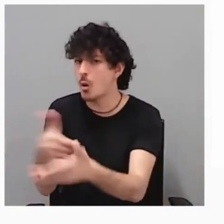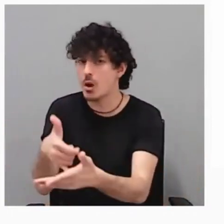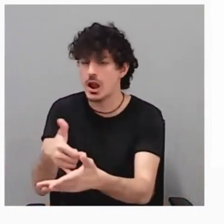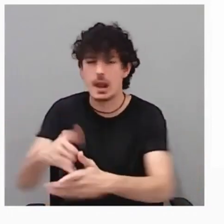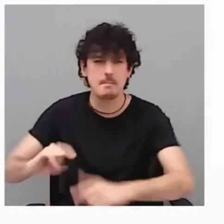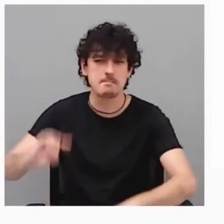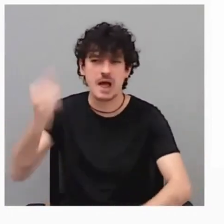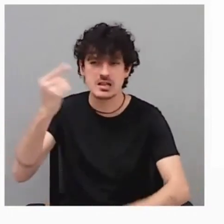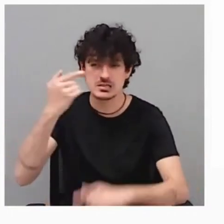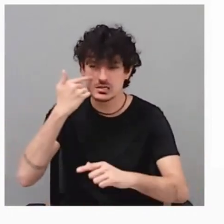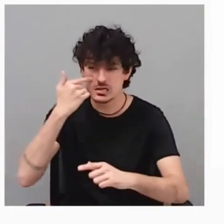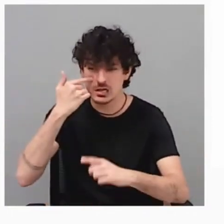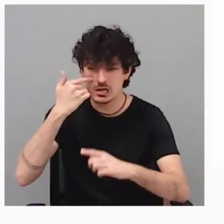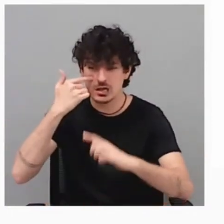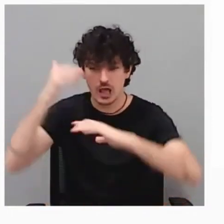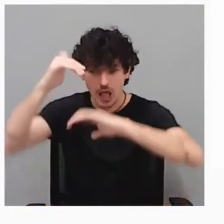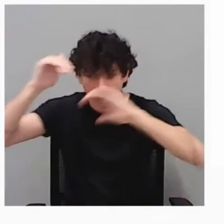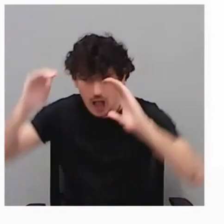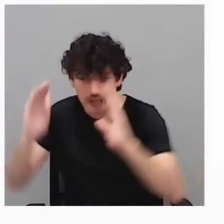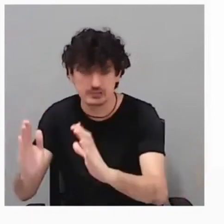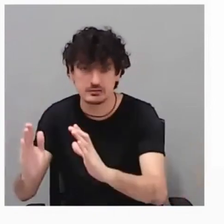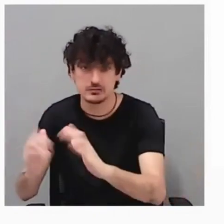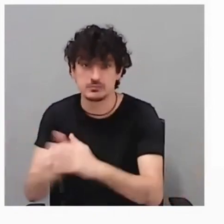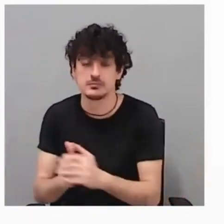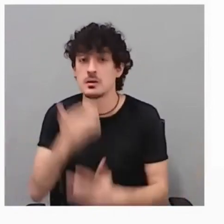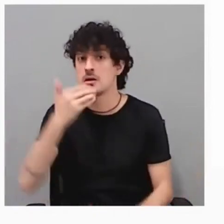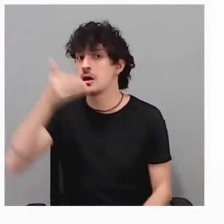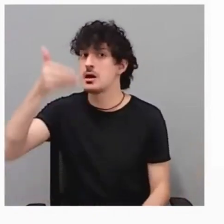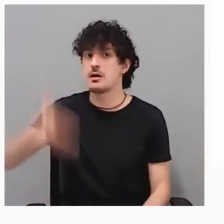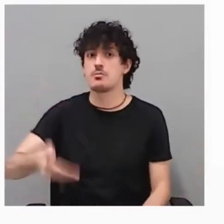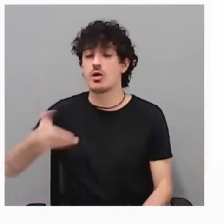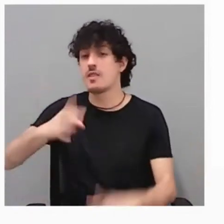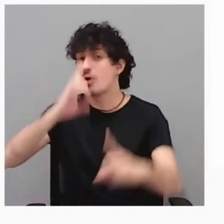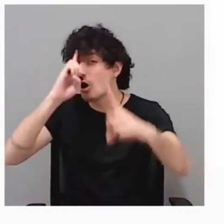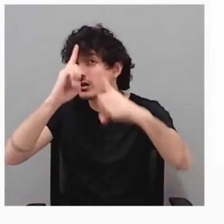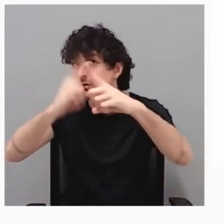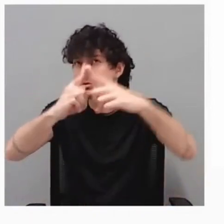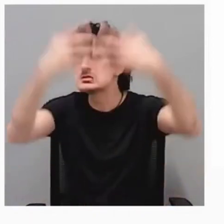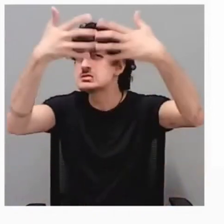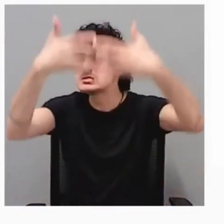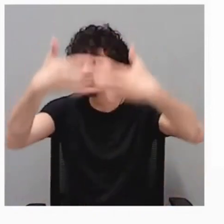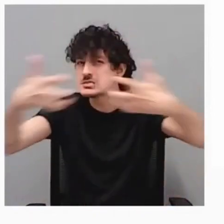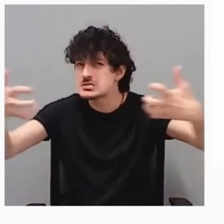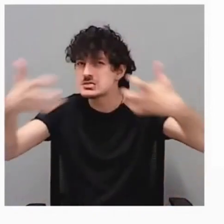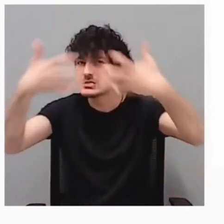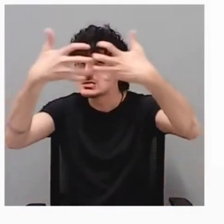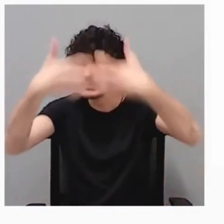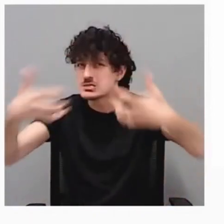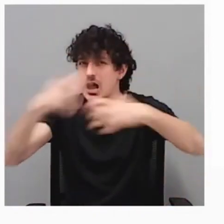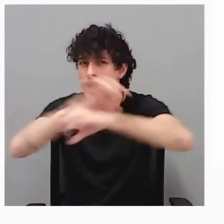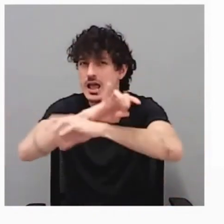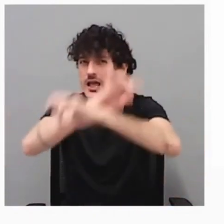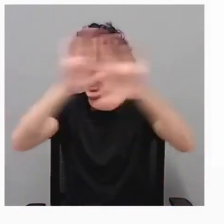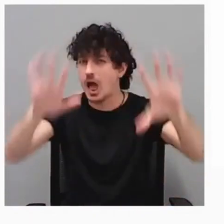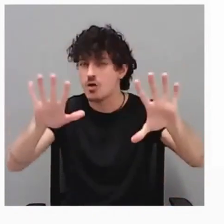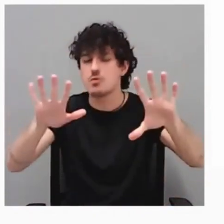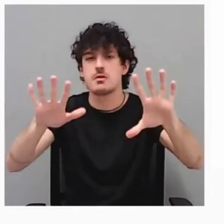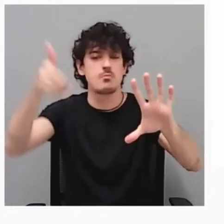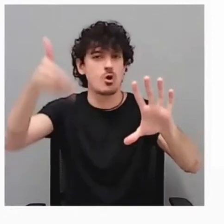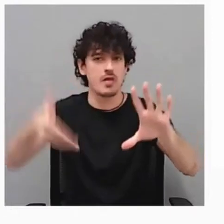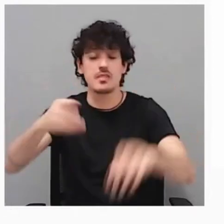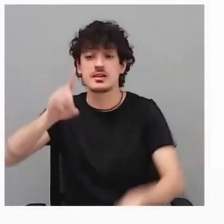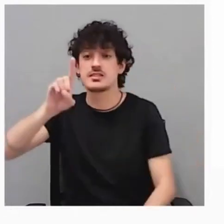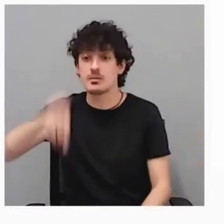Y si tan importante es tener bien redactado ese propósito, lo es más el cómo. Para nosotros es tan importante o más